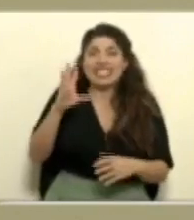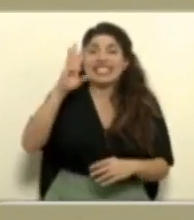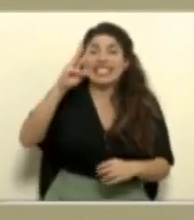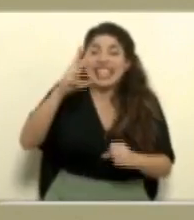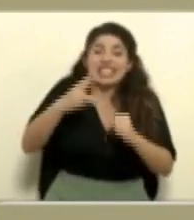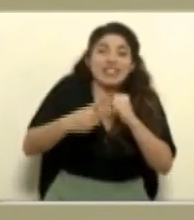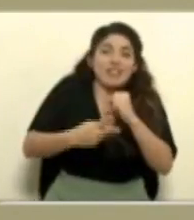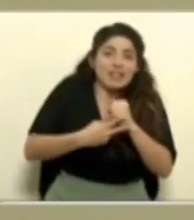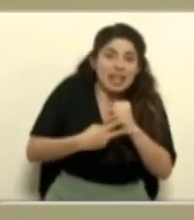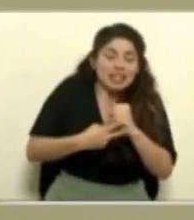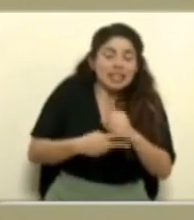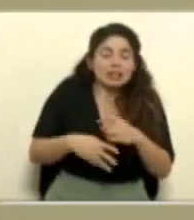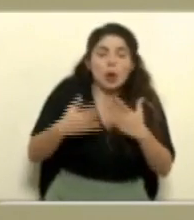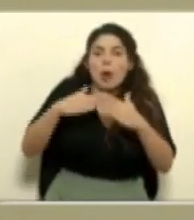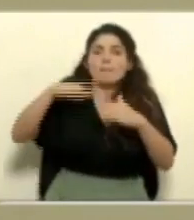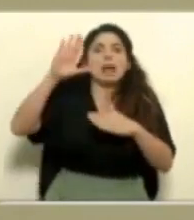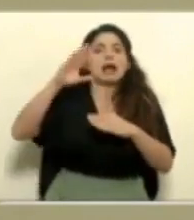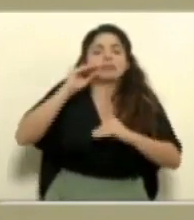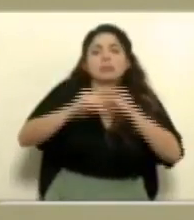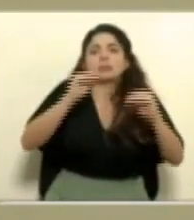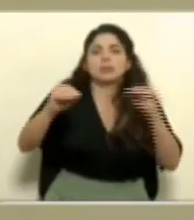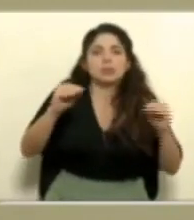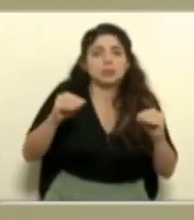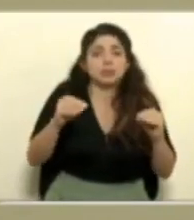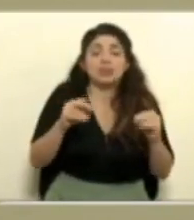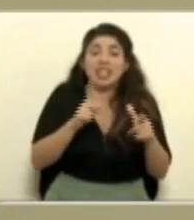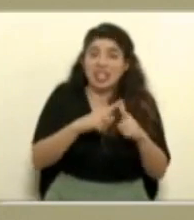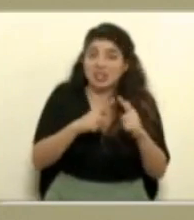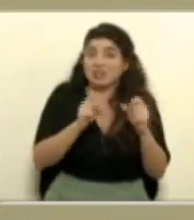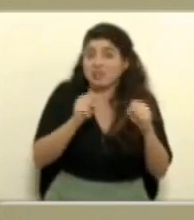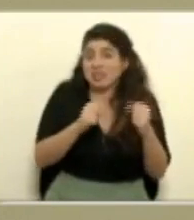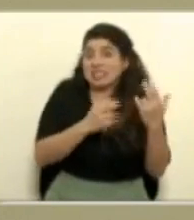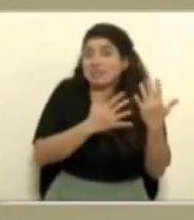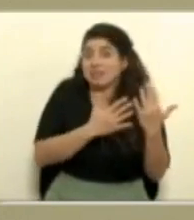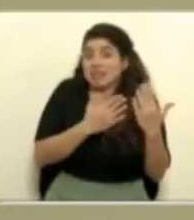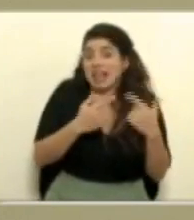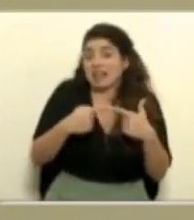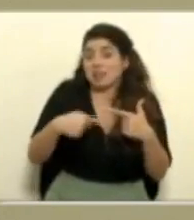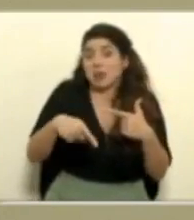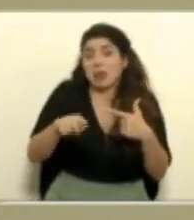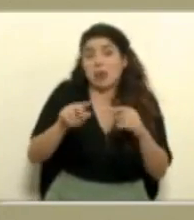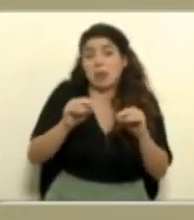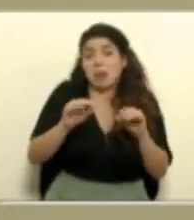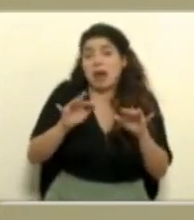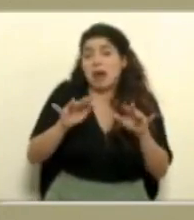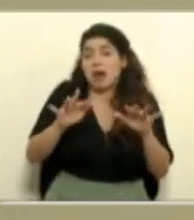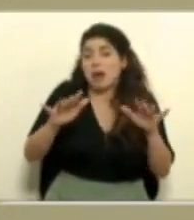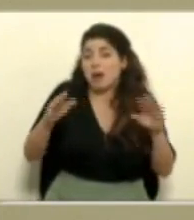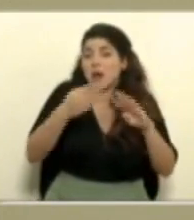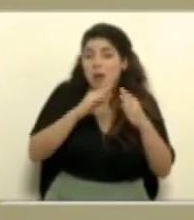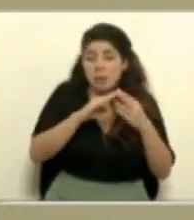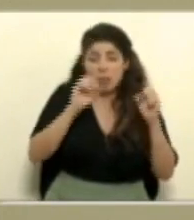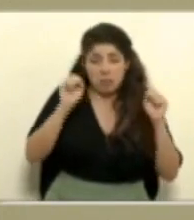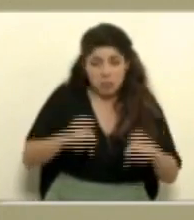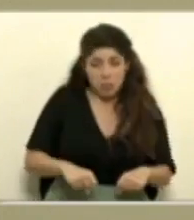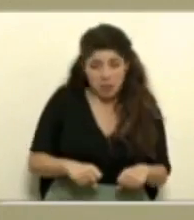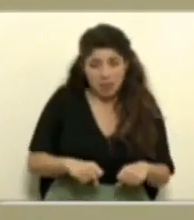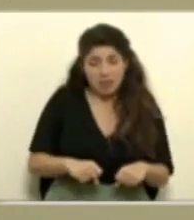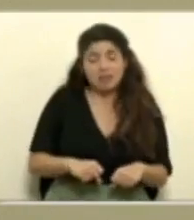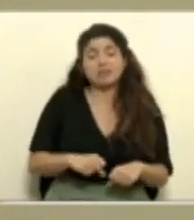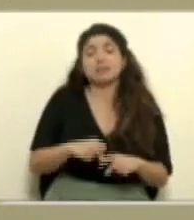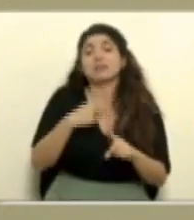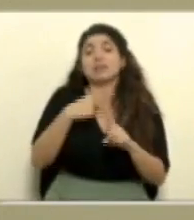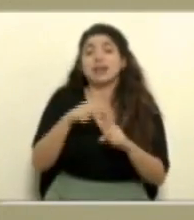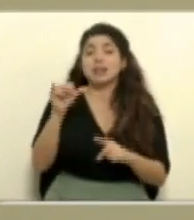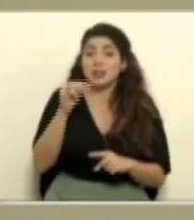veces o puede ser más es de esperar que rápidamente pues ya se incorpore dentro de la transmisión comunitaria y como